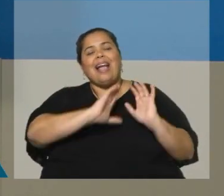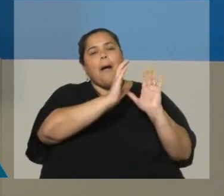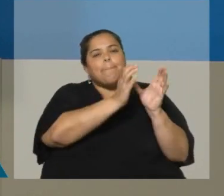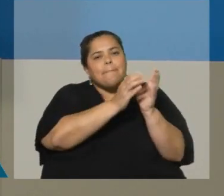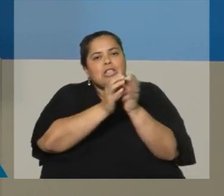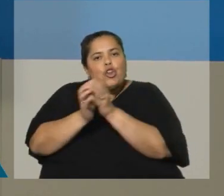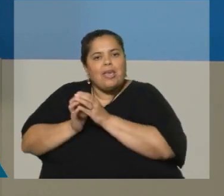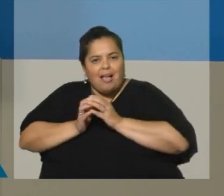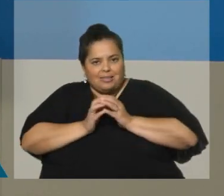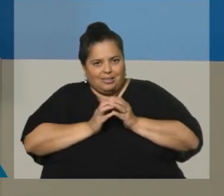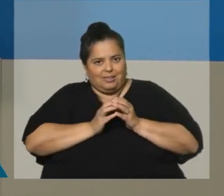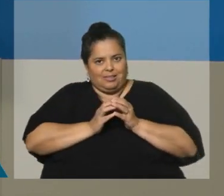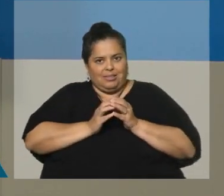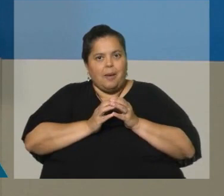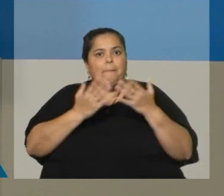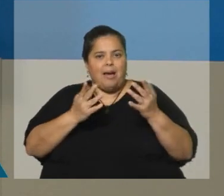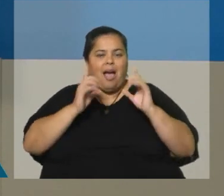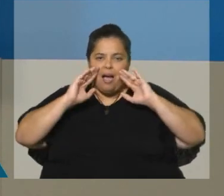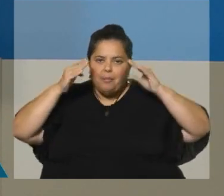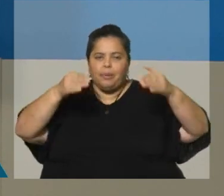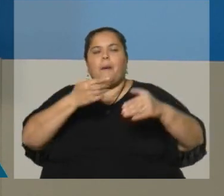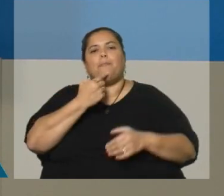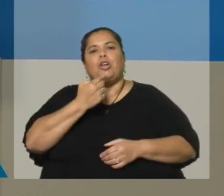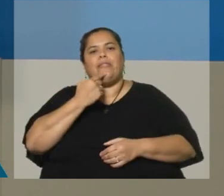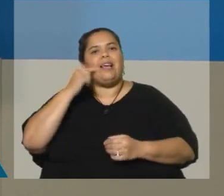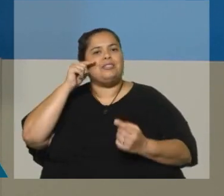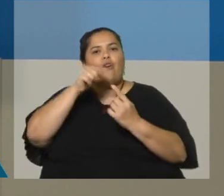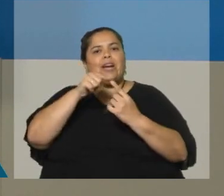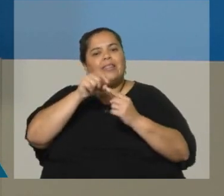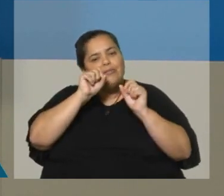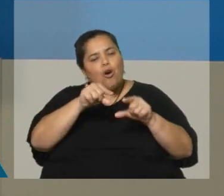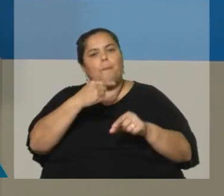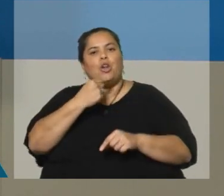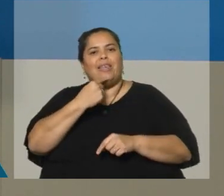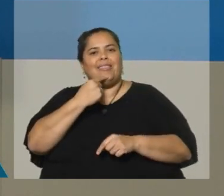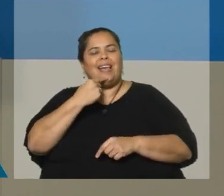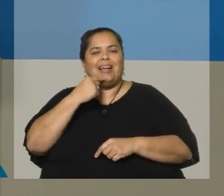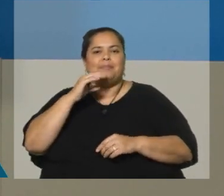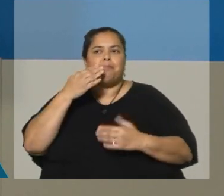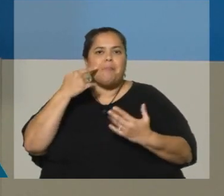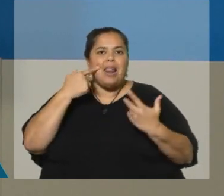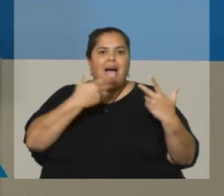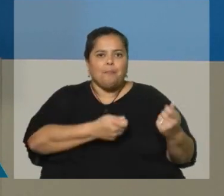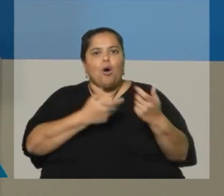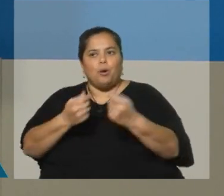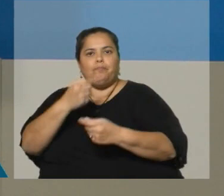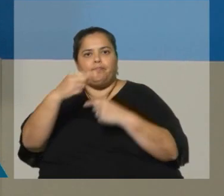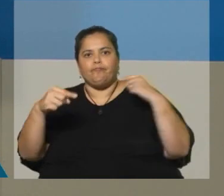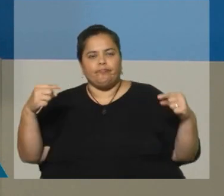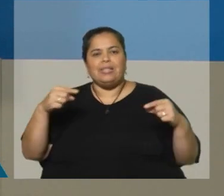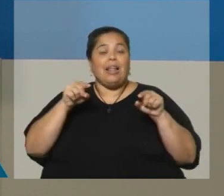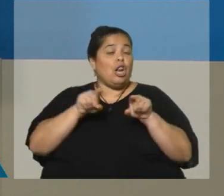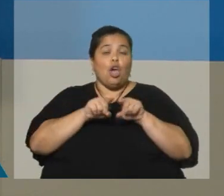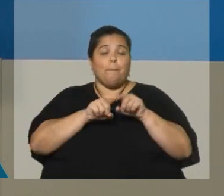eventualmente determinar políticas dirigidas a esas minorías. Entonces, tiene la misma lógica que la